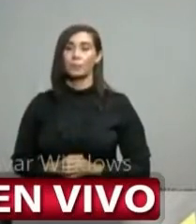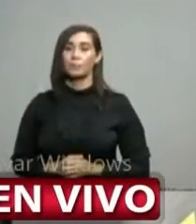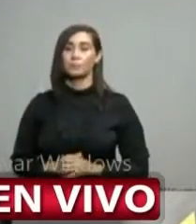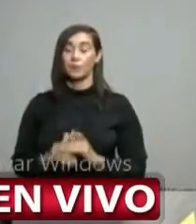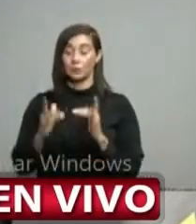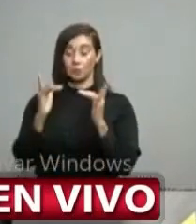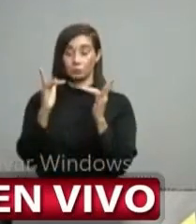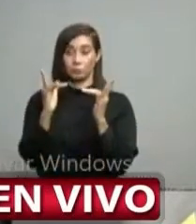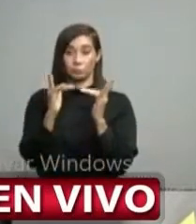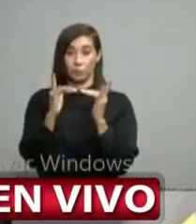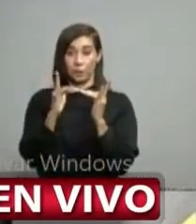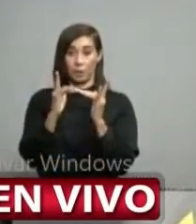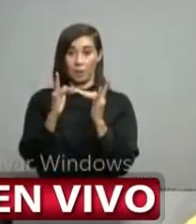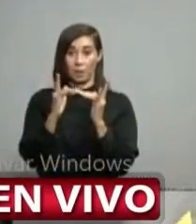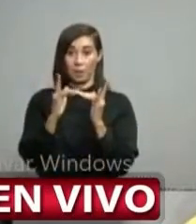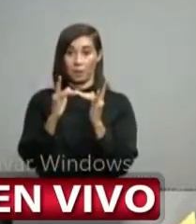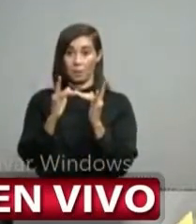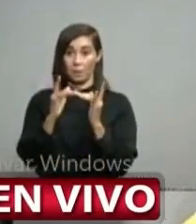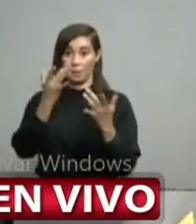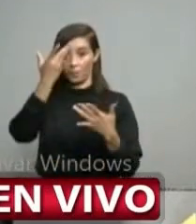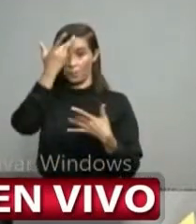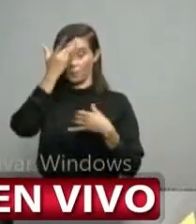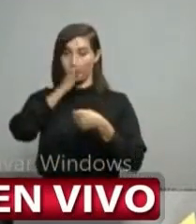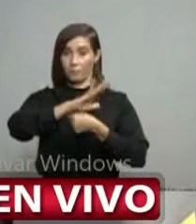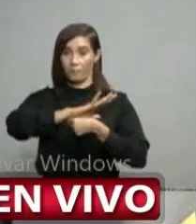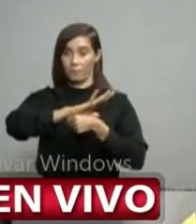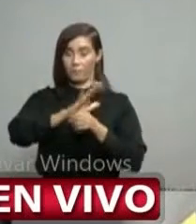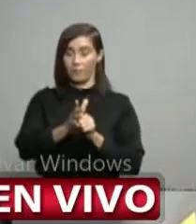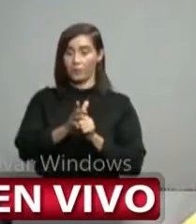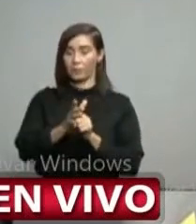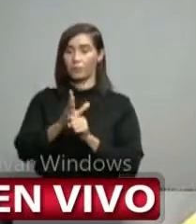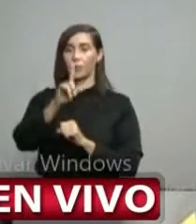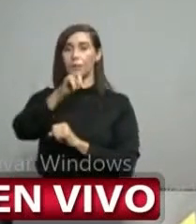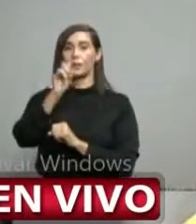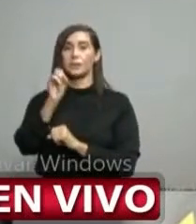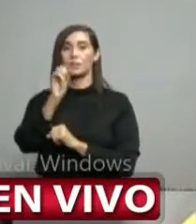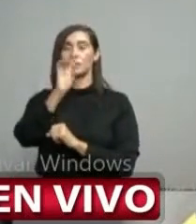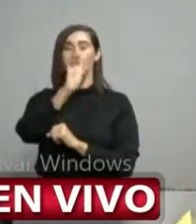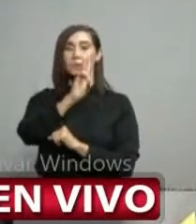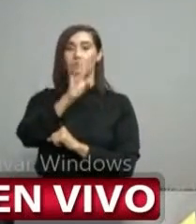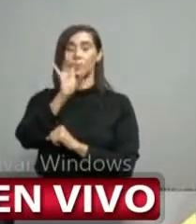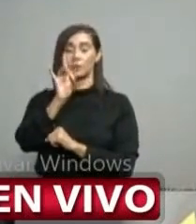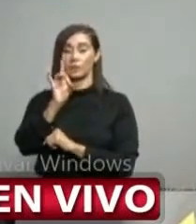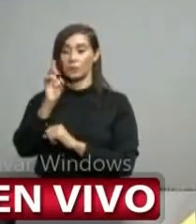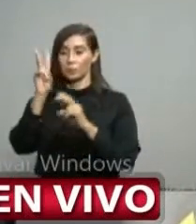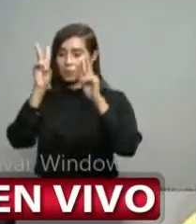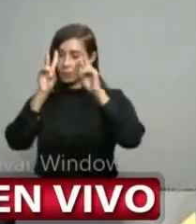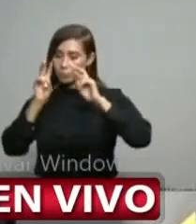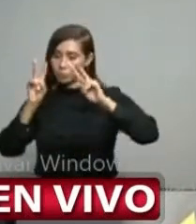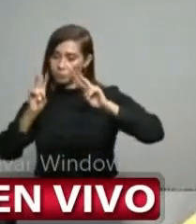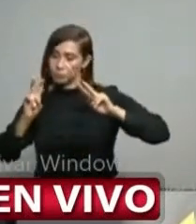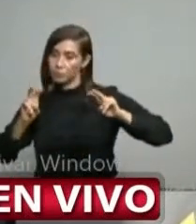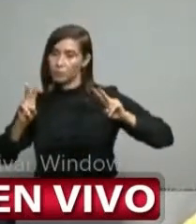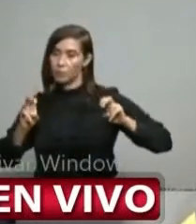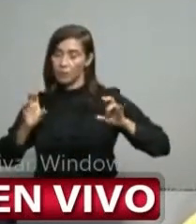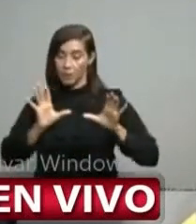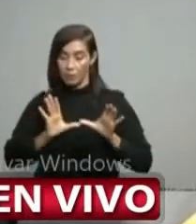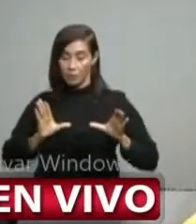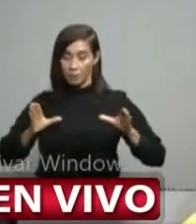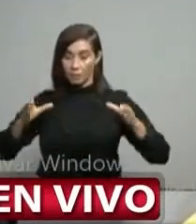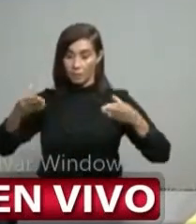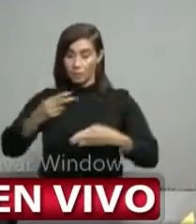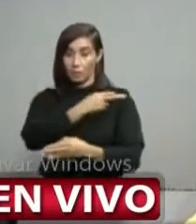seiscientas catorce camas que estamos que están siendo monitoreadas de los principales centros que ocupan